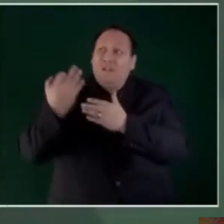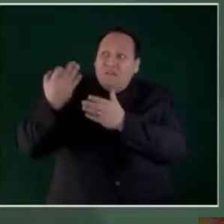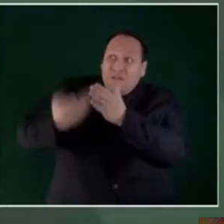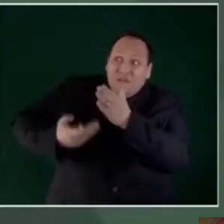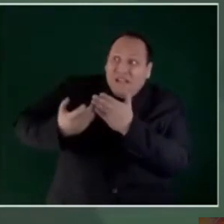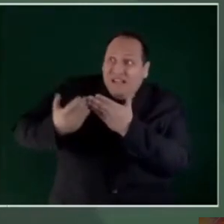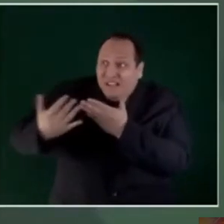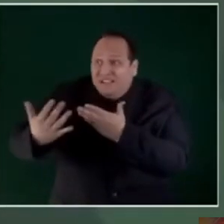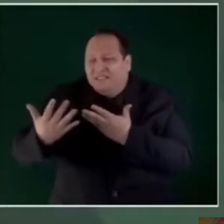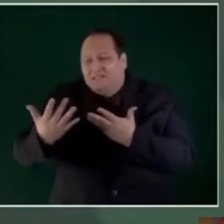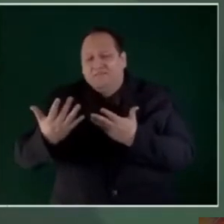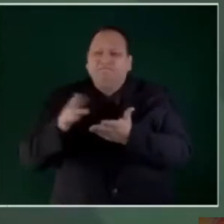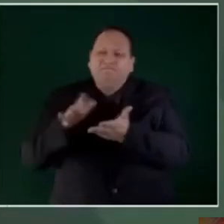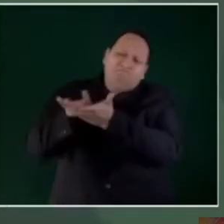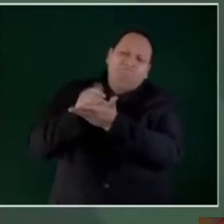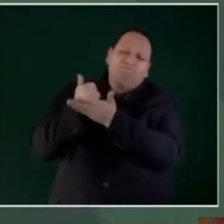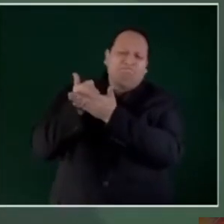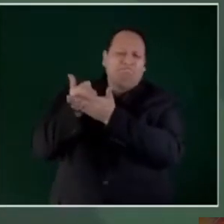falta